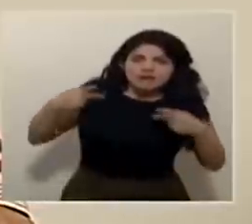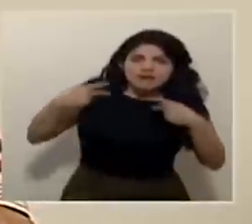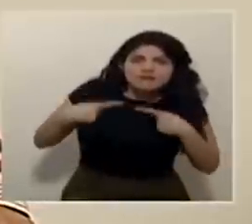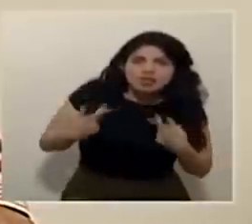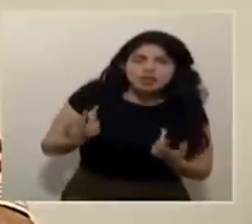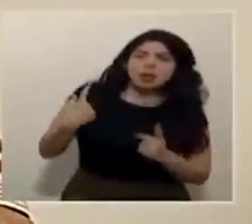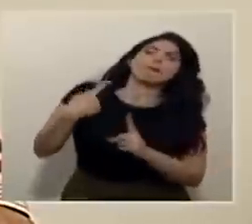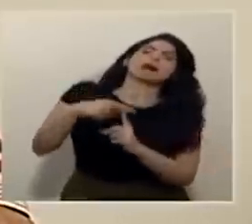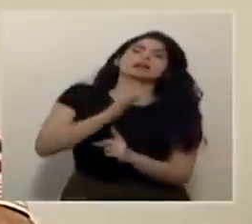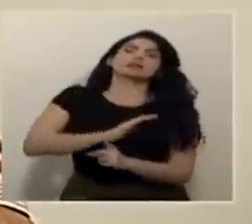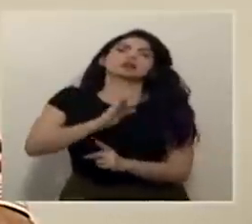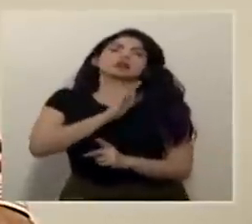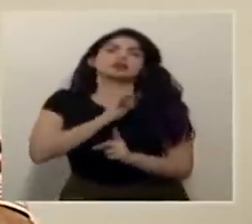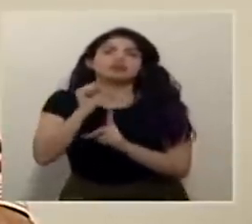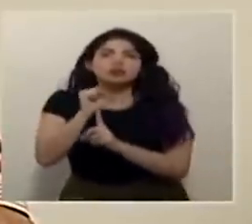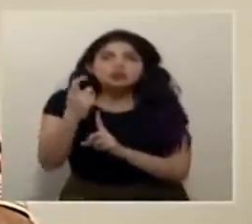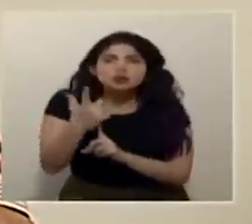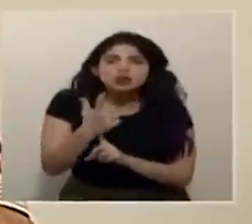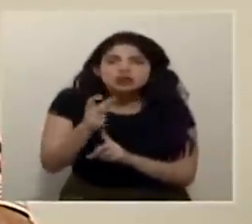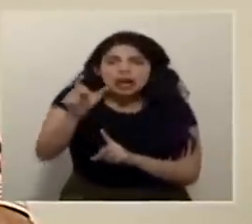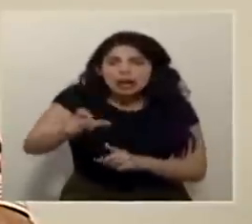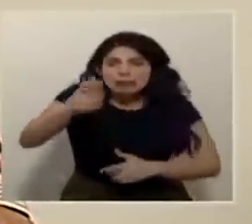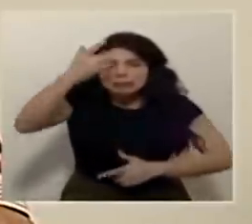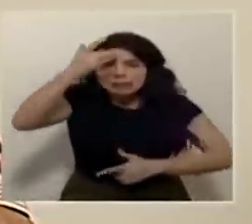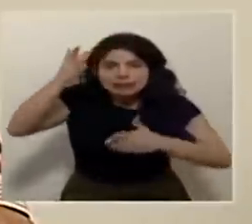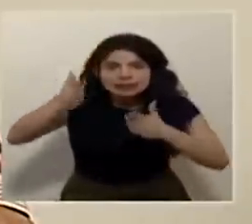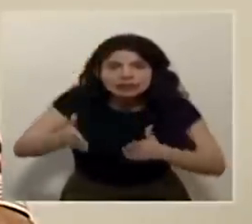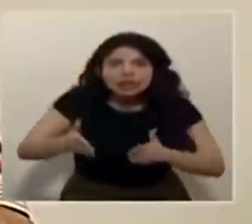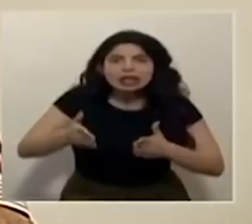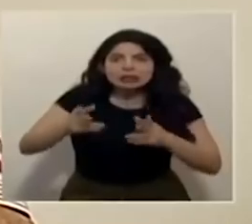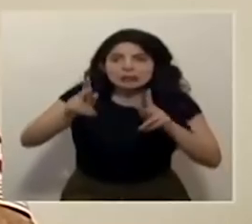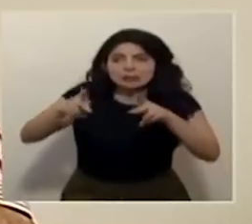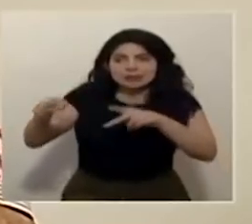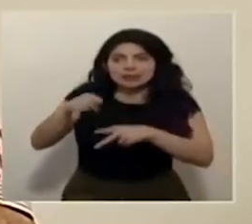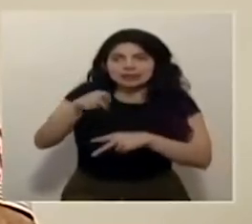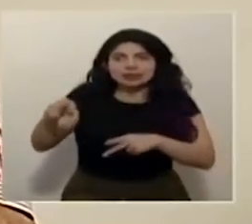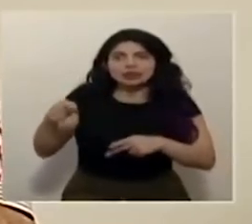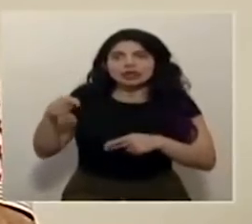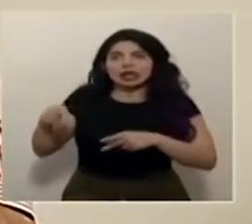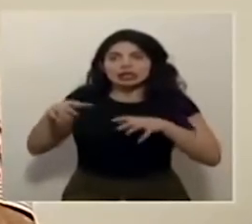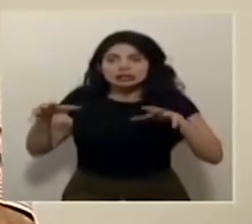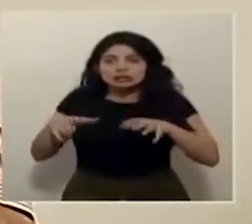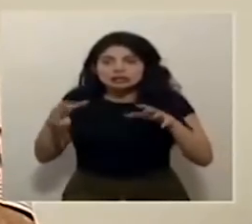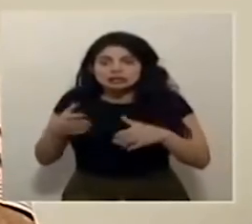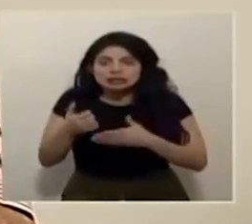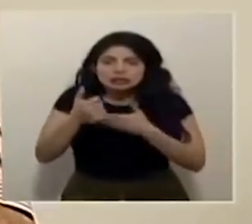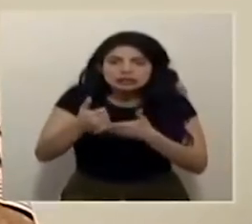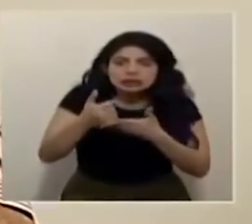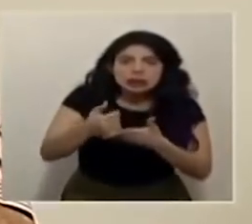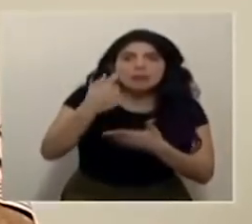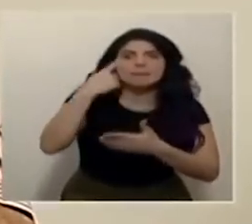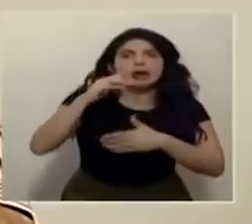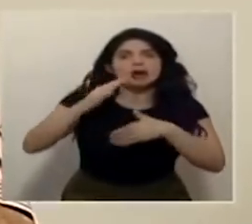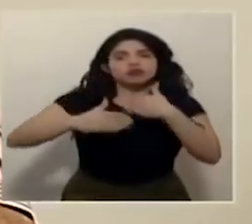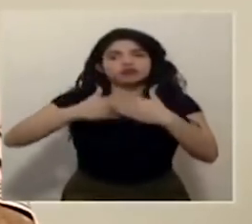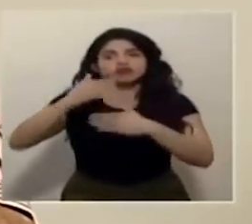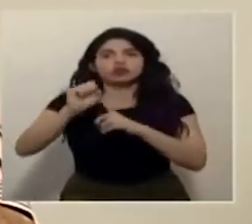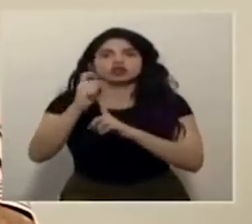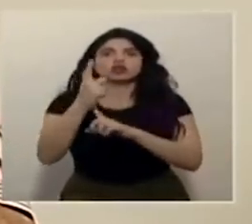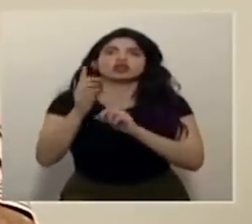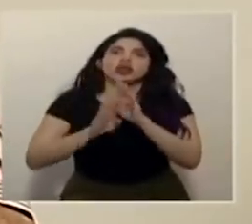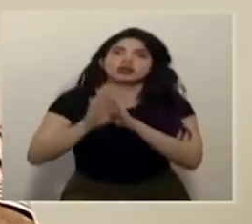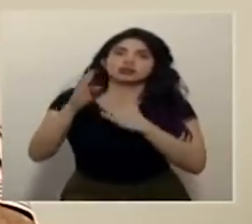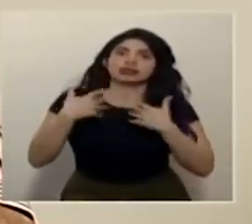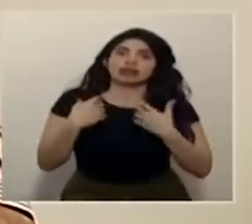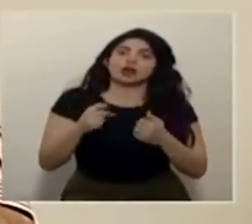las condiciones sociales de los pacientes, de las personas que al final son receptoras de todas las acciones para construir socialmente la salud. Así